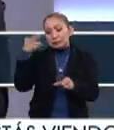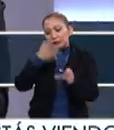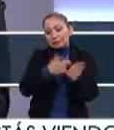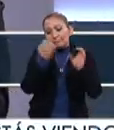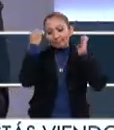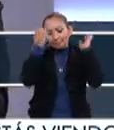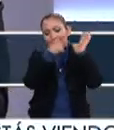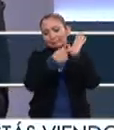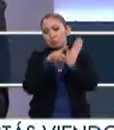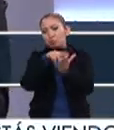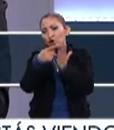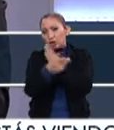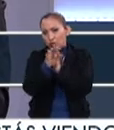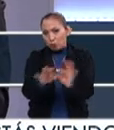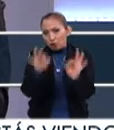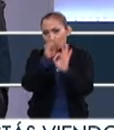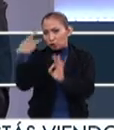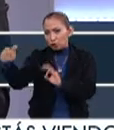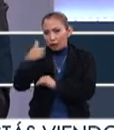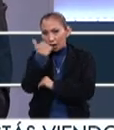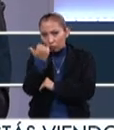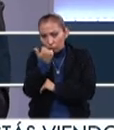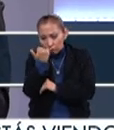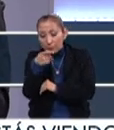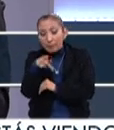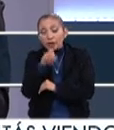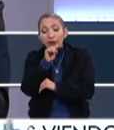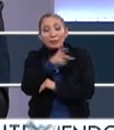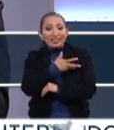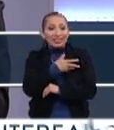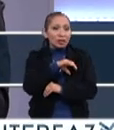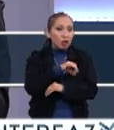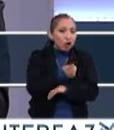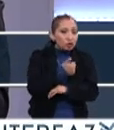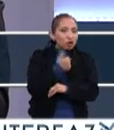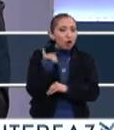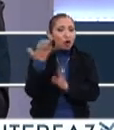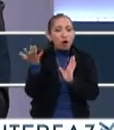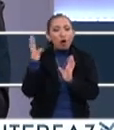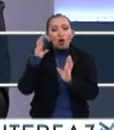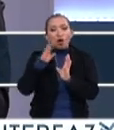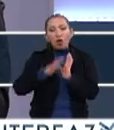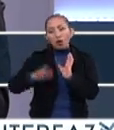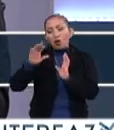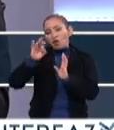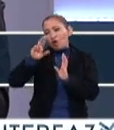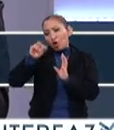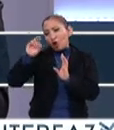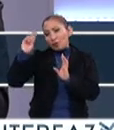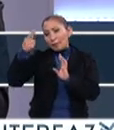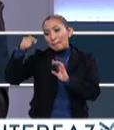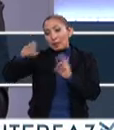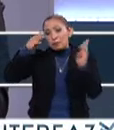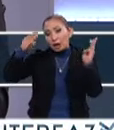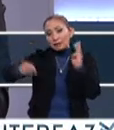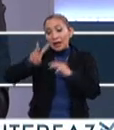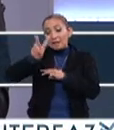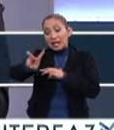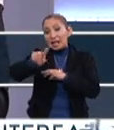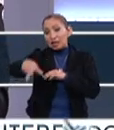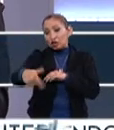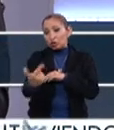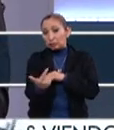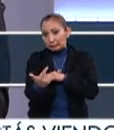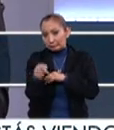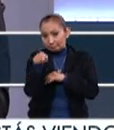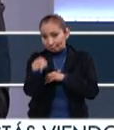exponiendo proyectos destacados desde estudiantes, pero tenemos también un foro universitario en ese mismo museo, que es el Viernes 12. Sí.